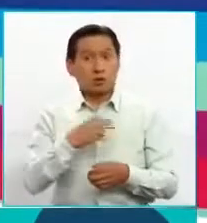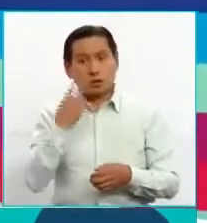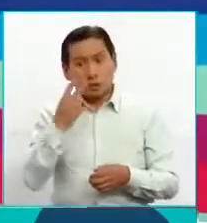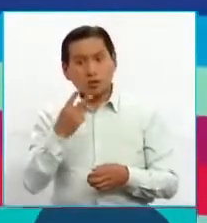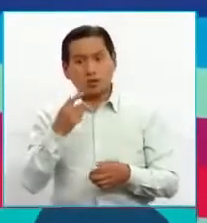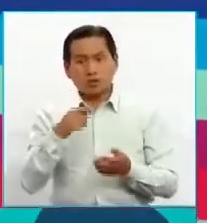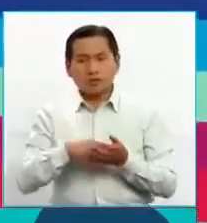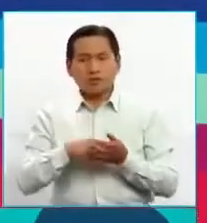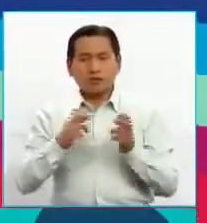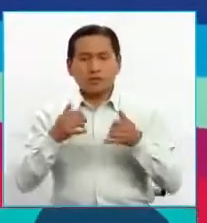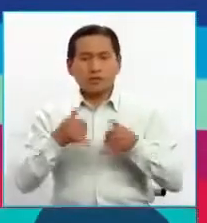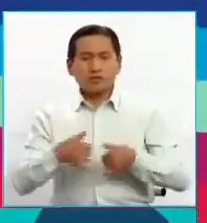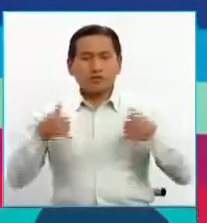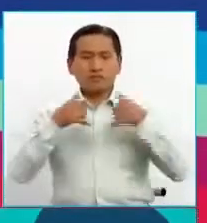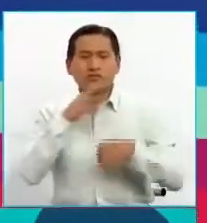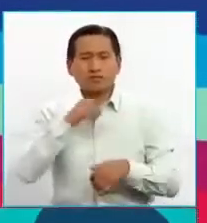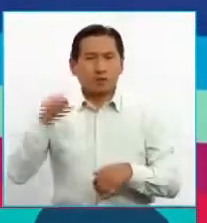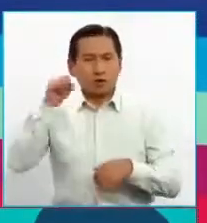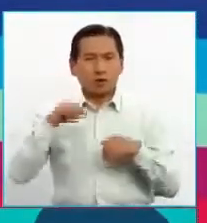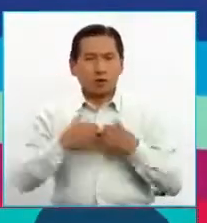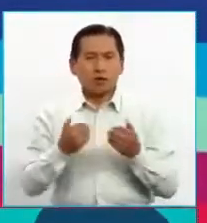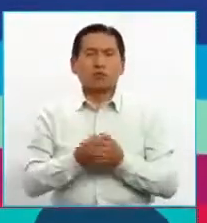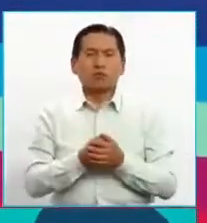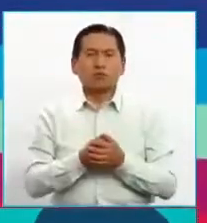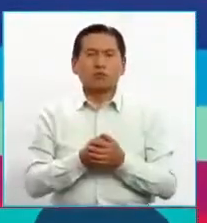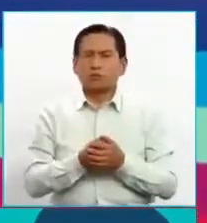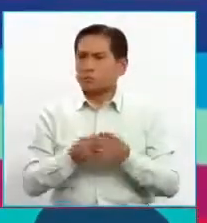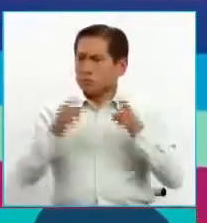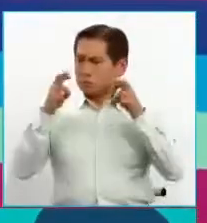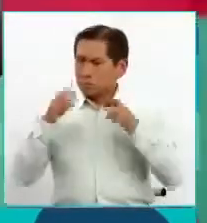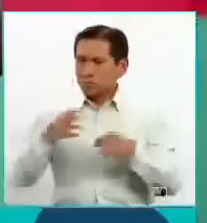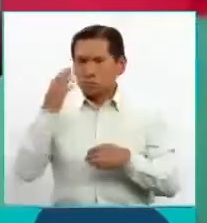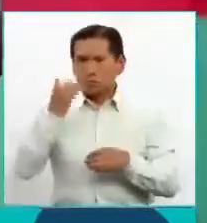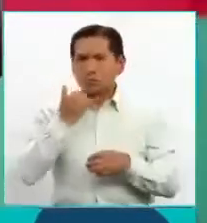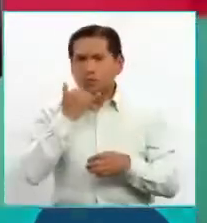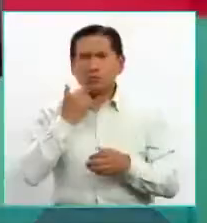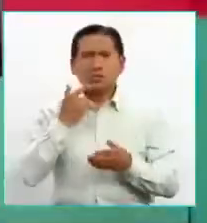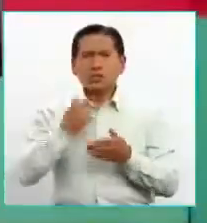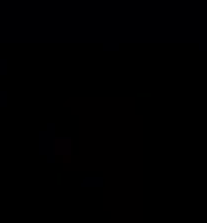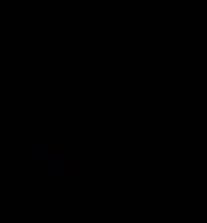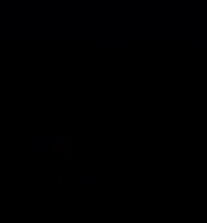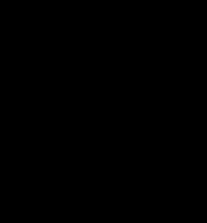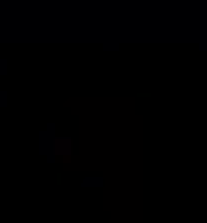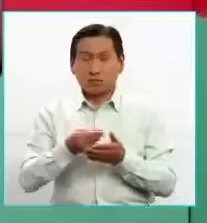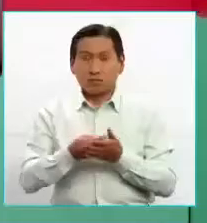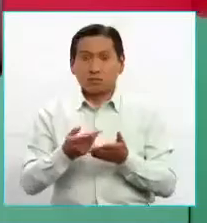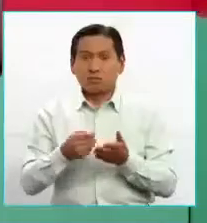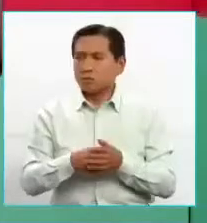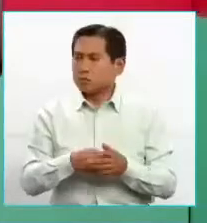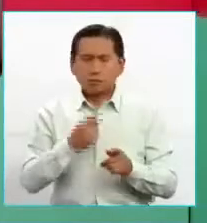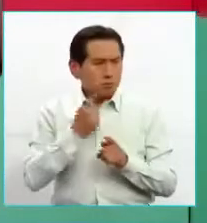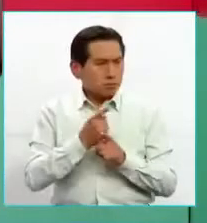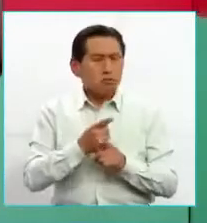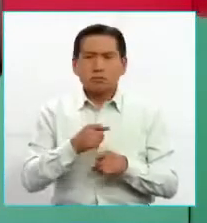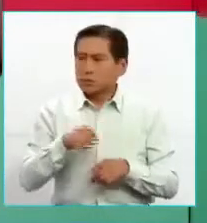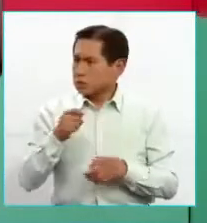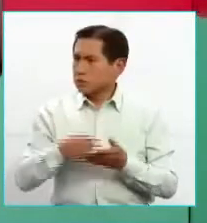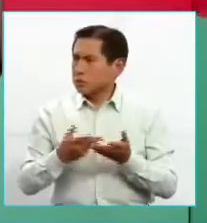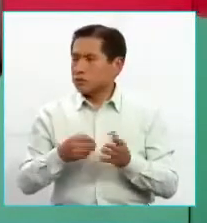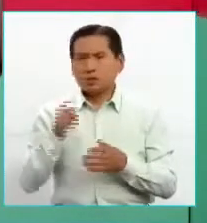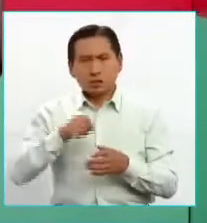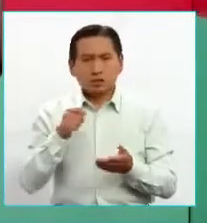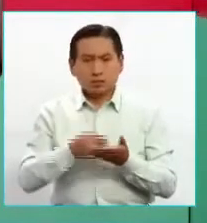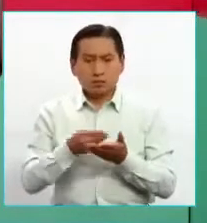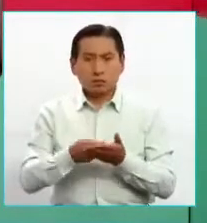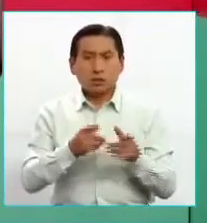premios a Eduardo Avaroa. Claro, con auditoría, imagino también, para conocer qué pasó con esos fondos. Estaban disponibles para ellos, ¿no? sí,